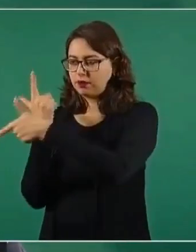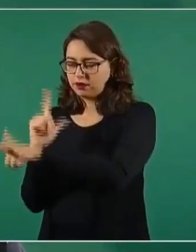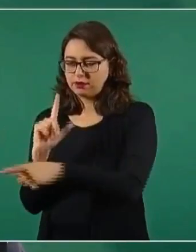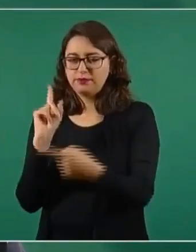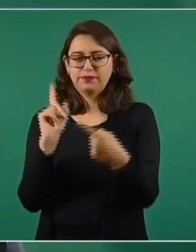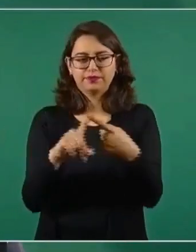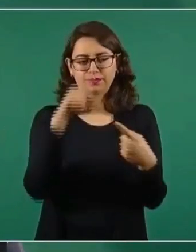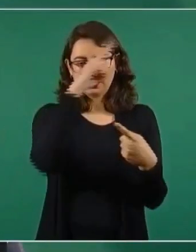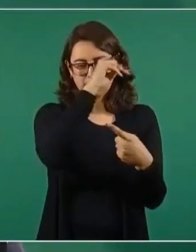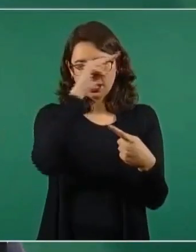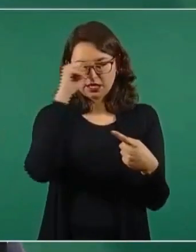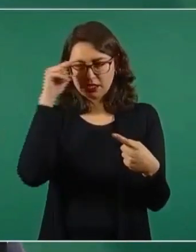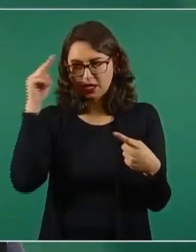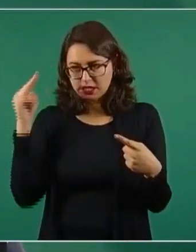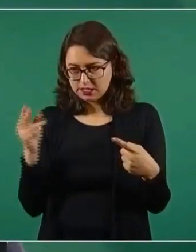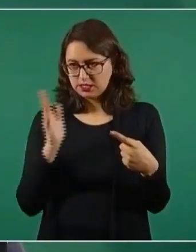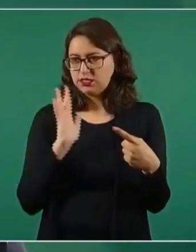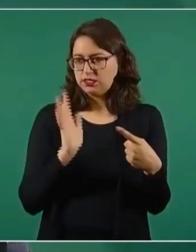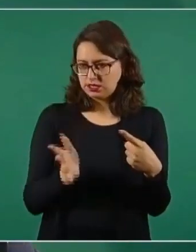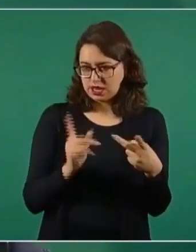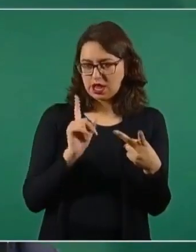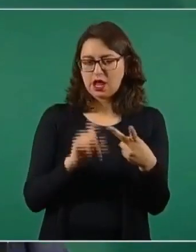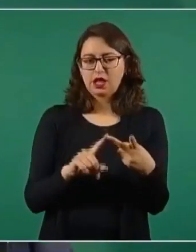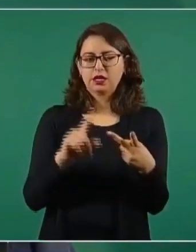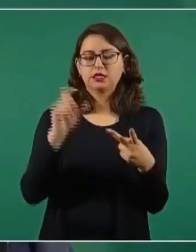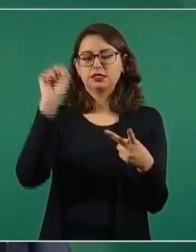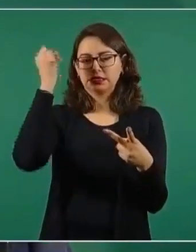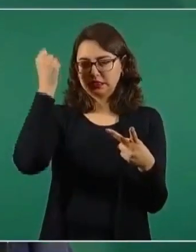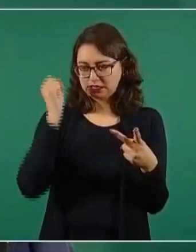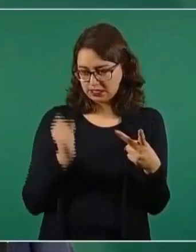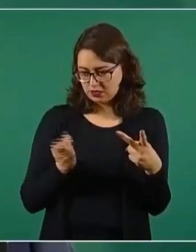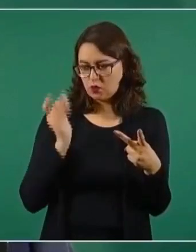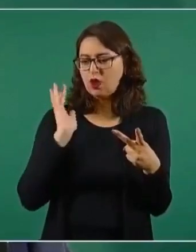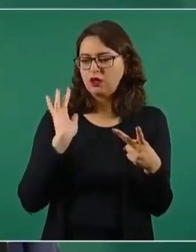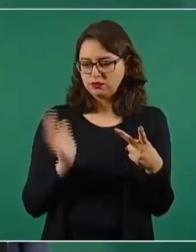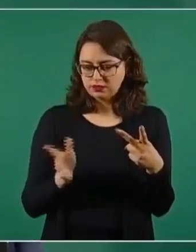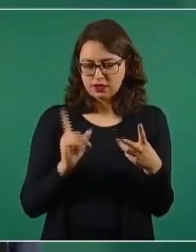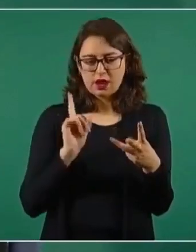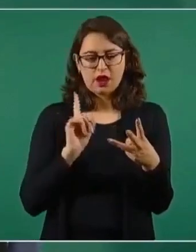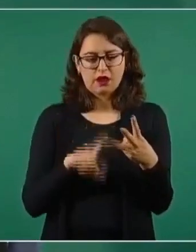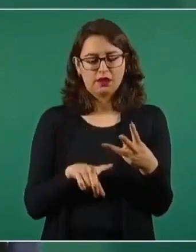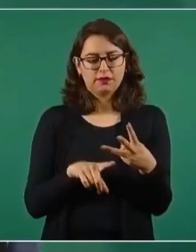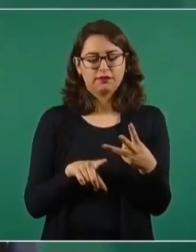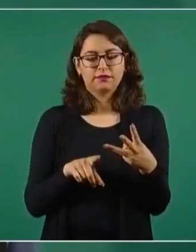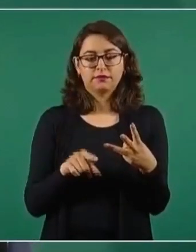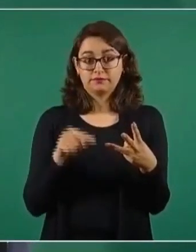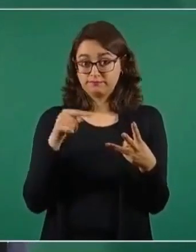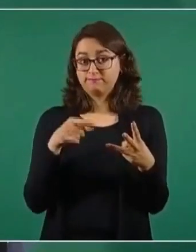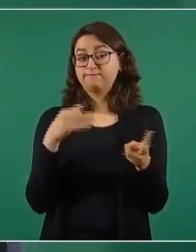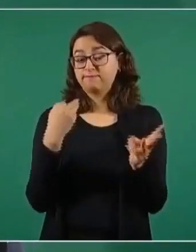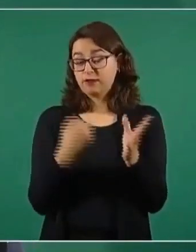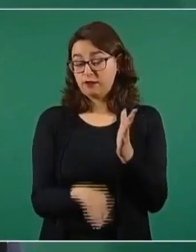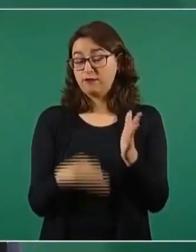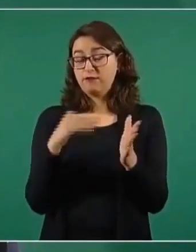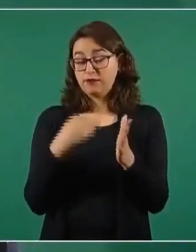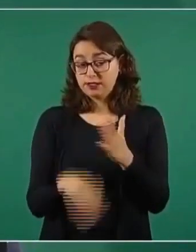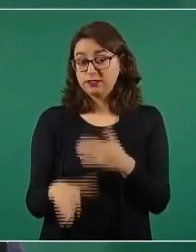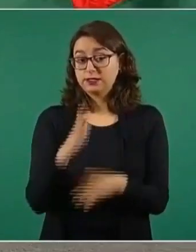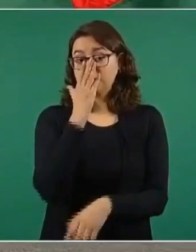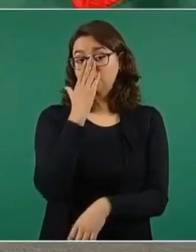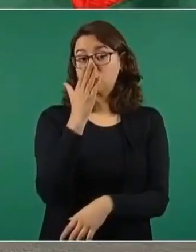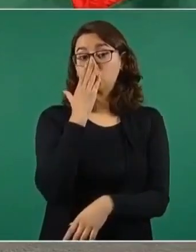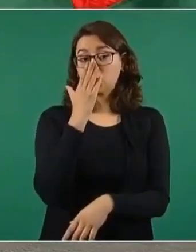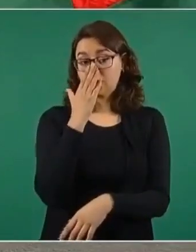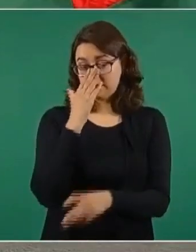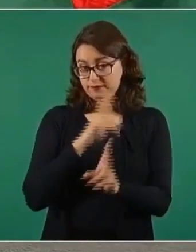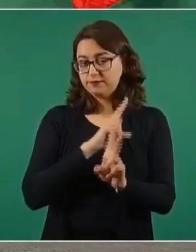Nayarit, de Sinaloa y ahora Sonora,